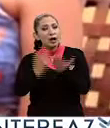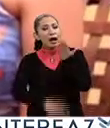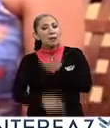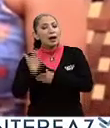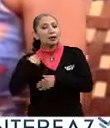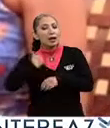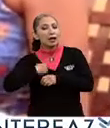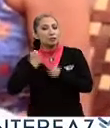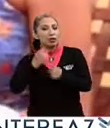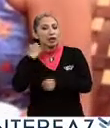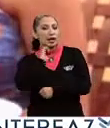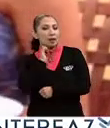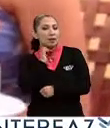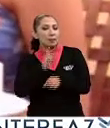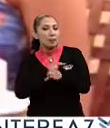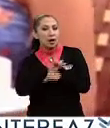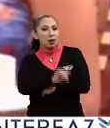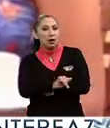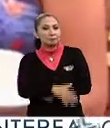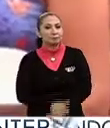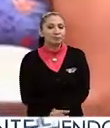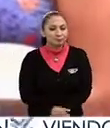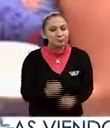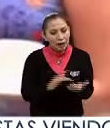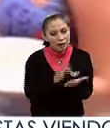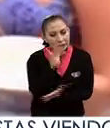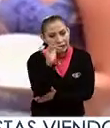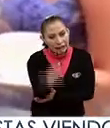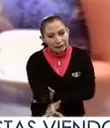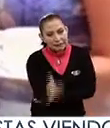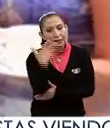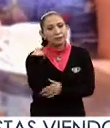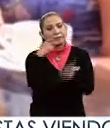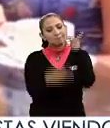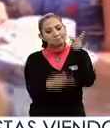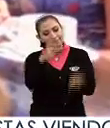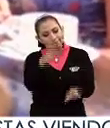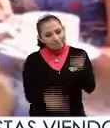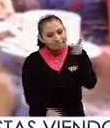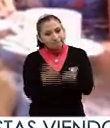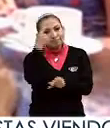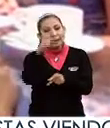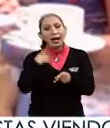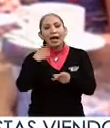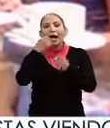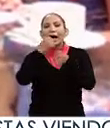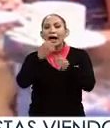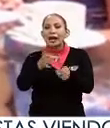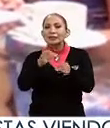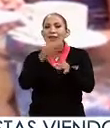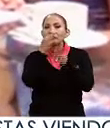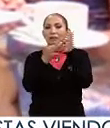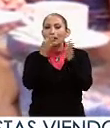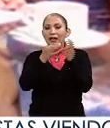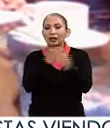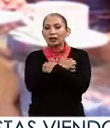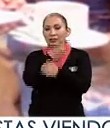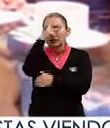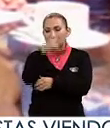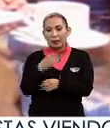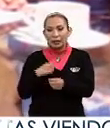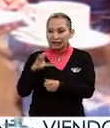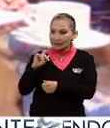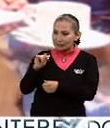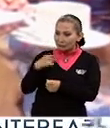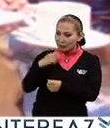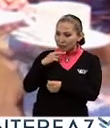Poder Ejecutivo de Paraguay. Ministra, muchísimas gracias por esta conversación para la Agencia Informativa de Educación de México. Cristina,